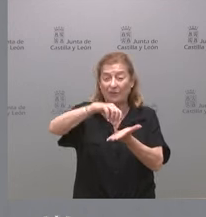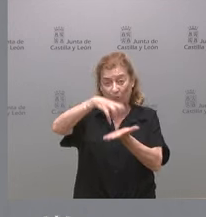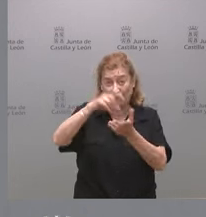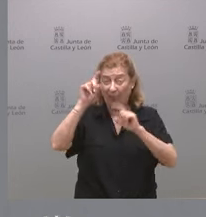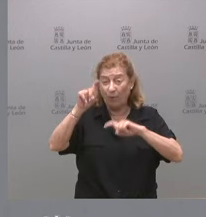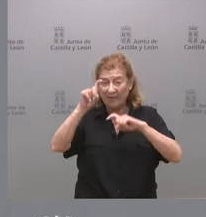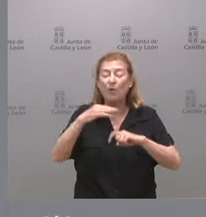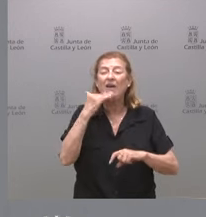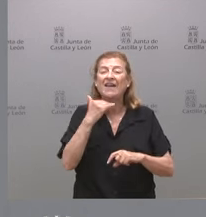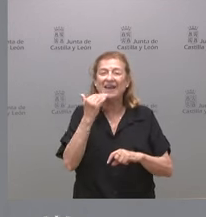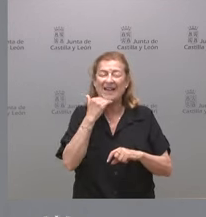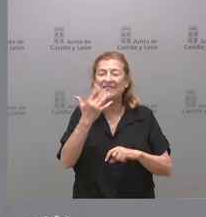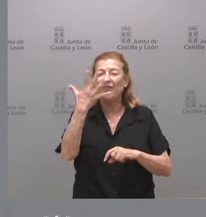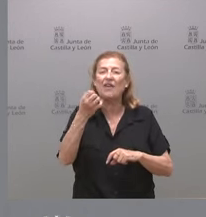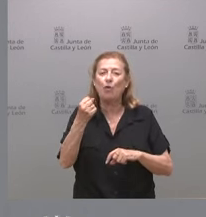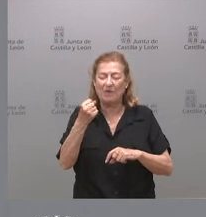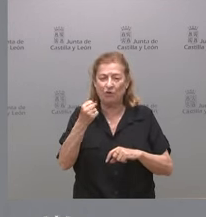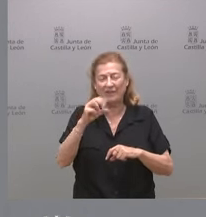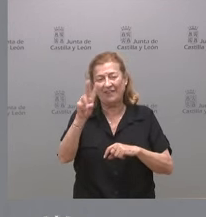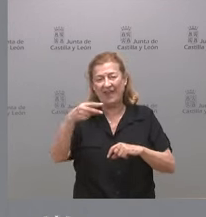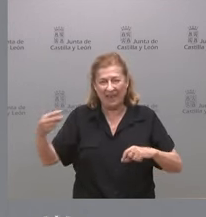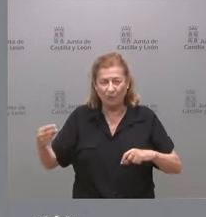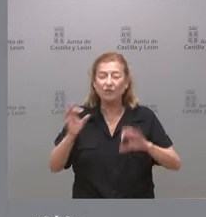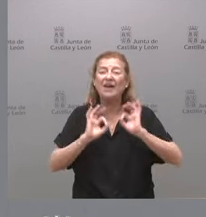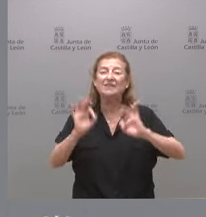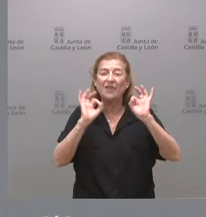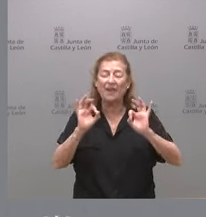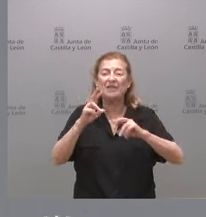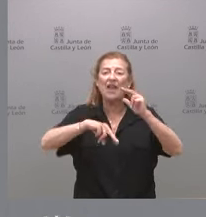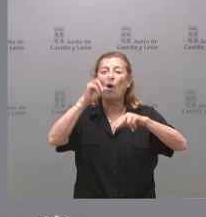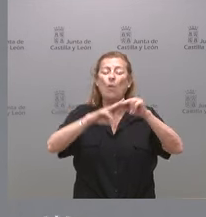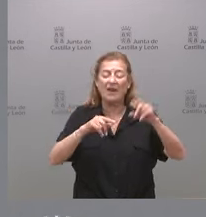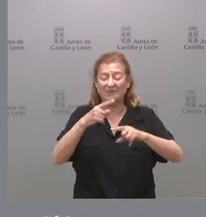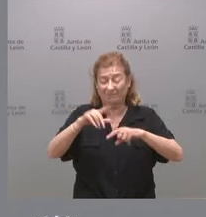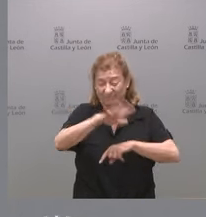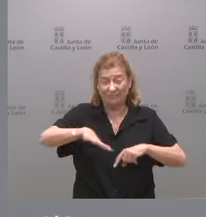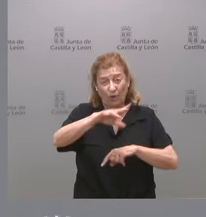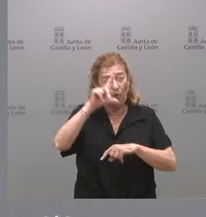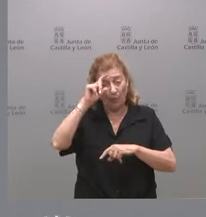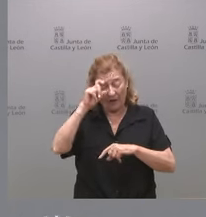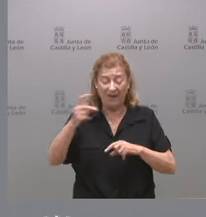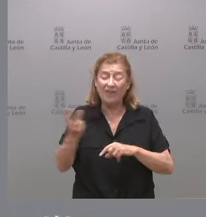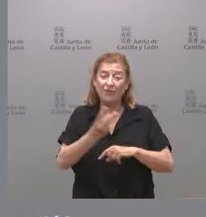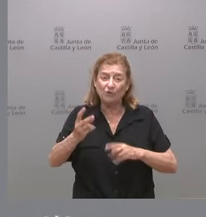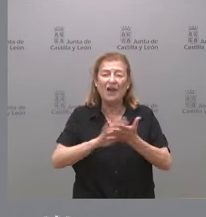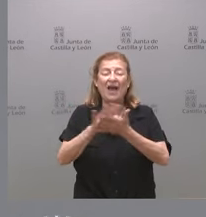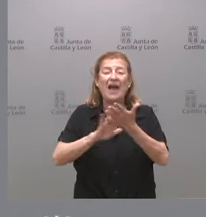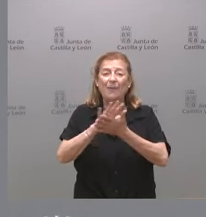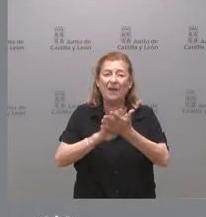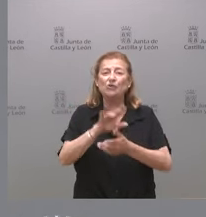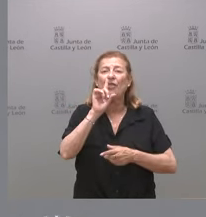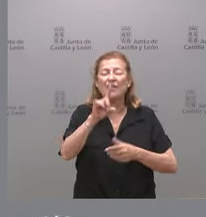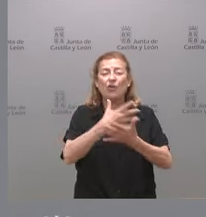por casi 5 millones de euros, especialmente son obras en el medio rural. Entre ambas actuaciones estamos hablando de